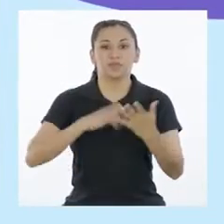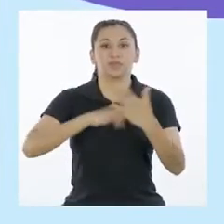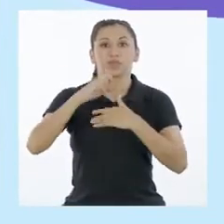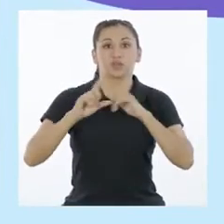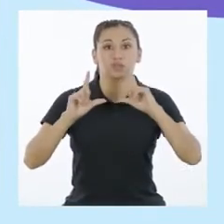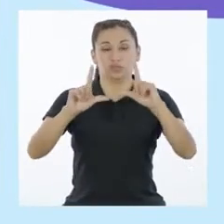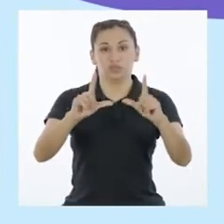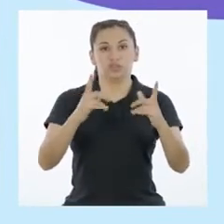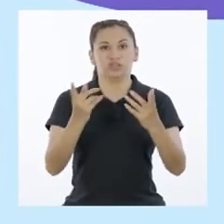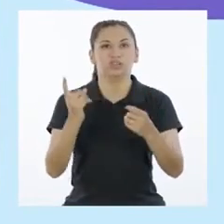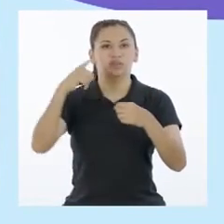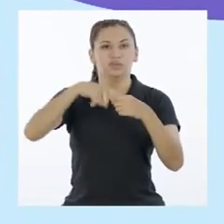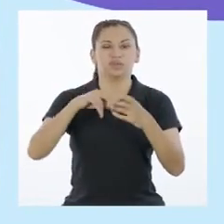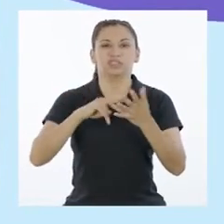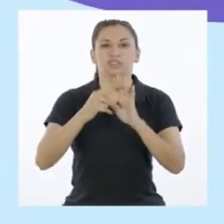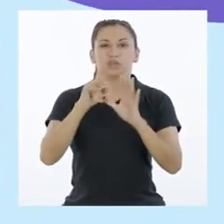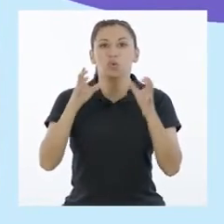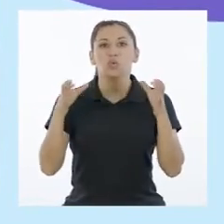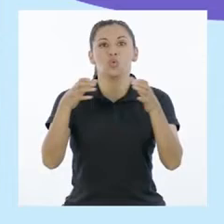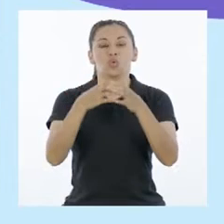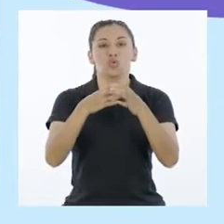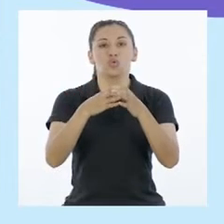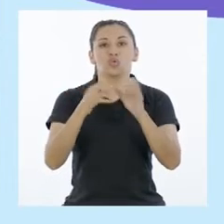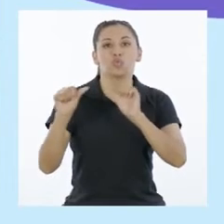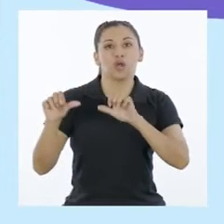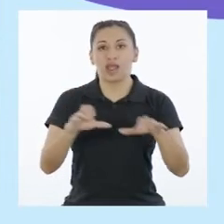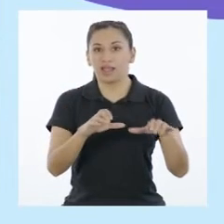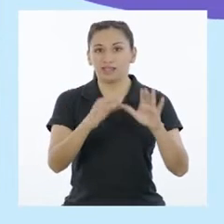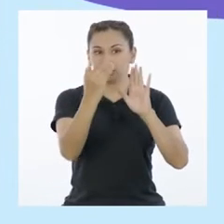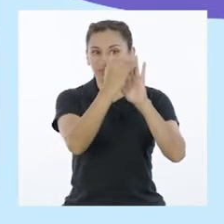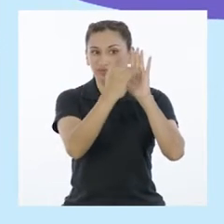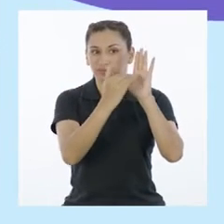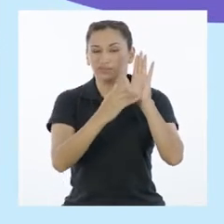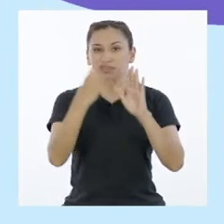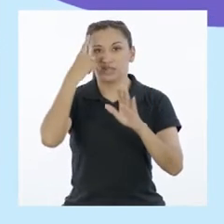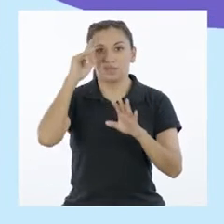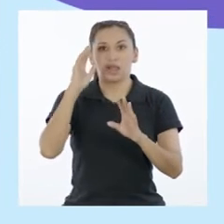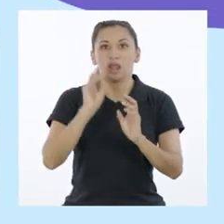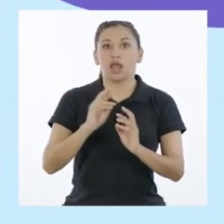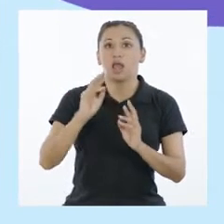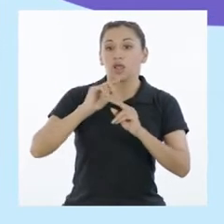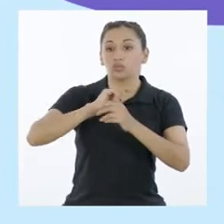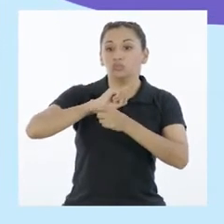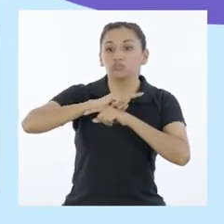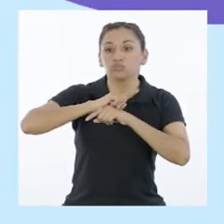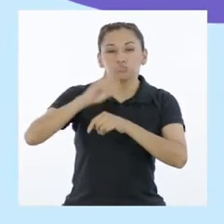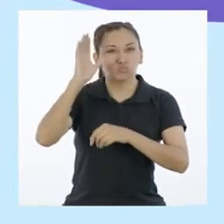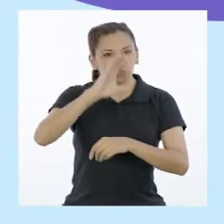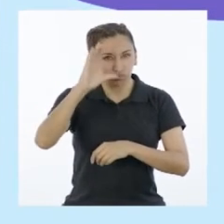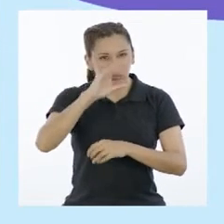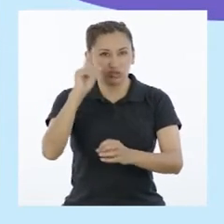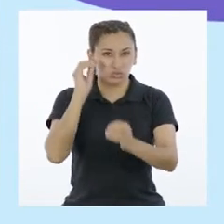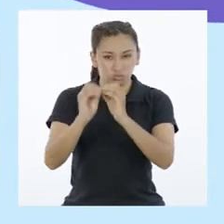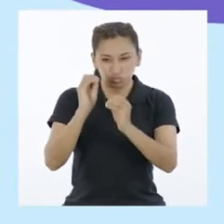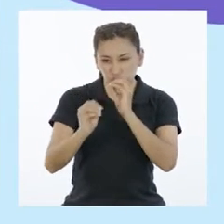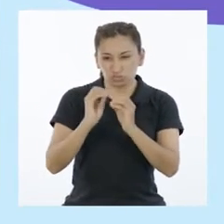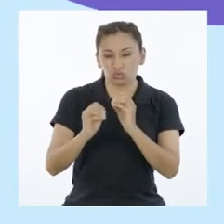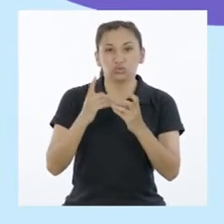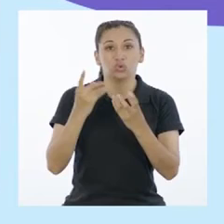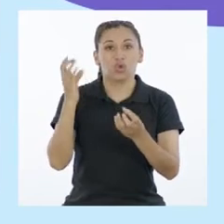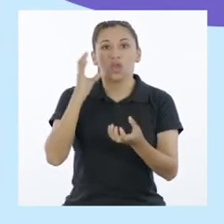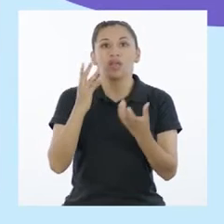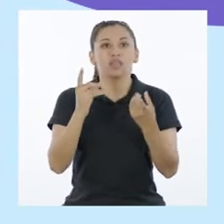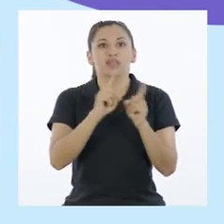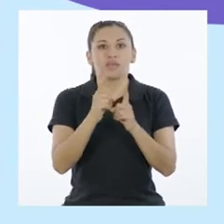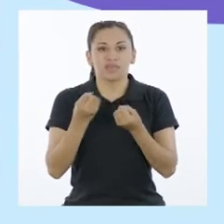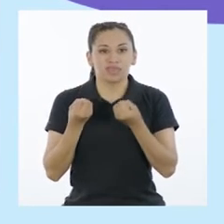El proyecto participativo es un conjunto de acciones planificadas que responden a la necesidad de un grupo de personas y